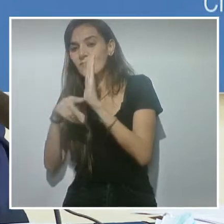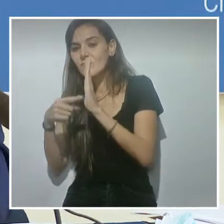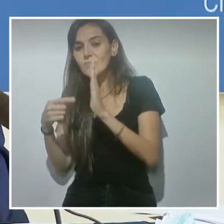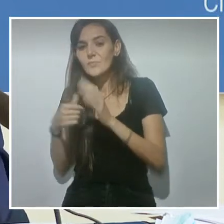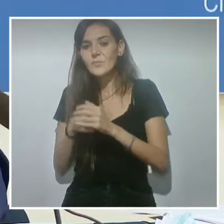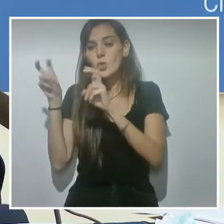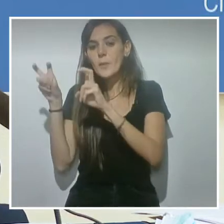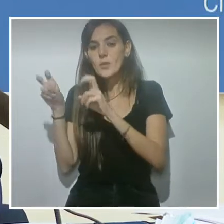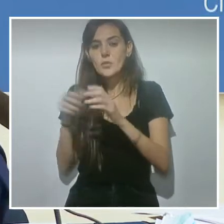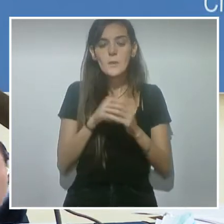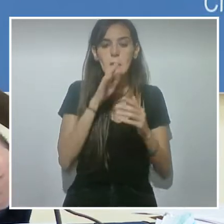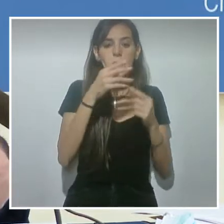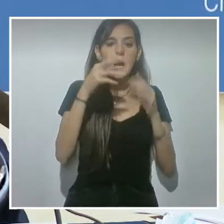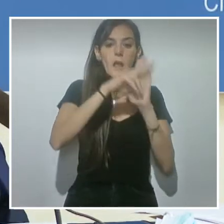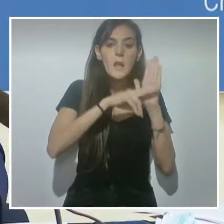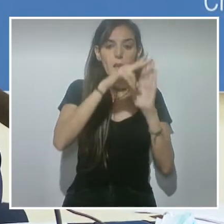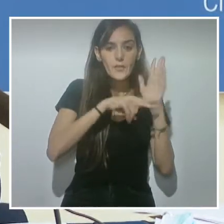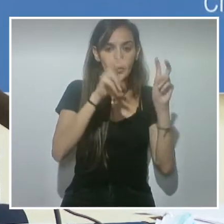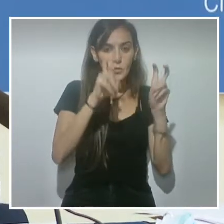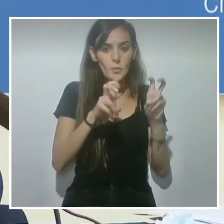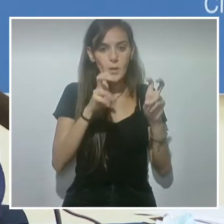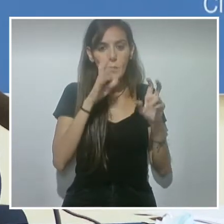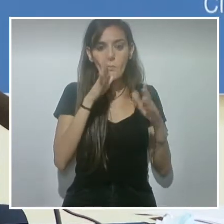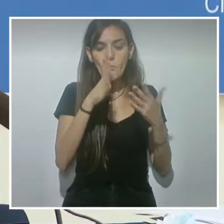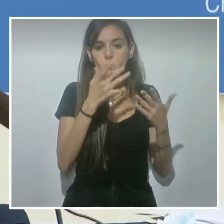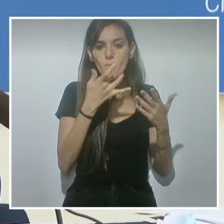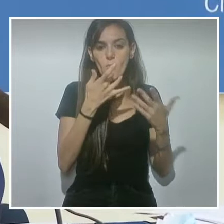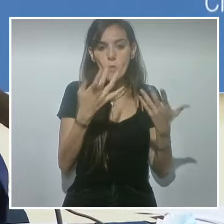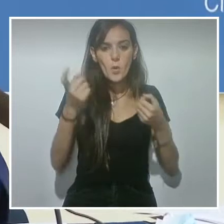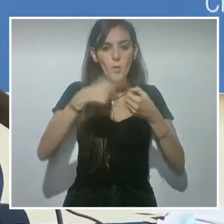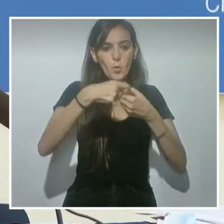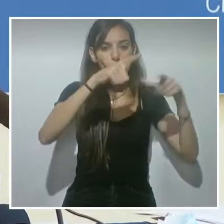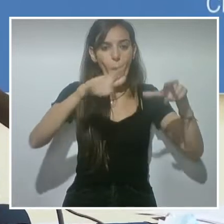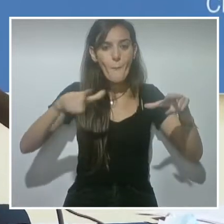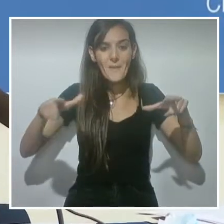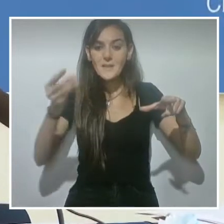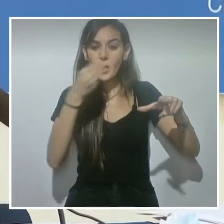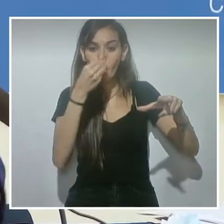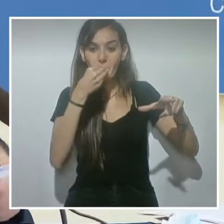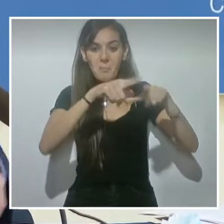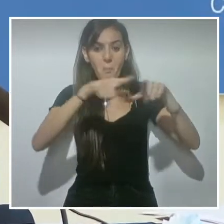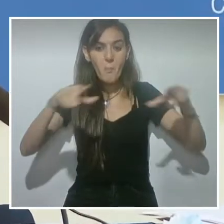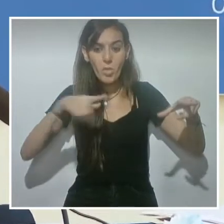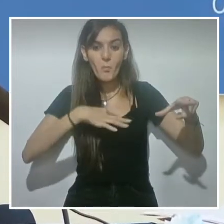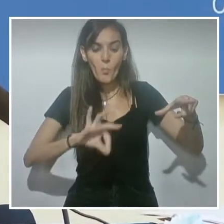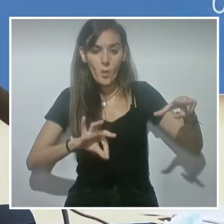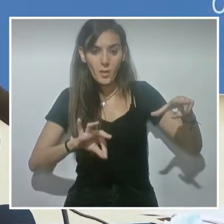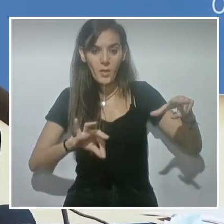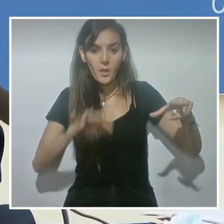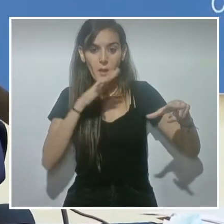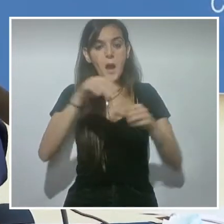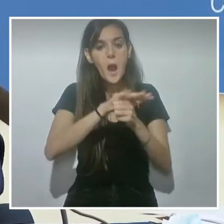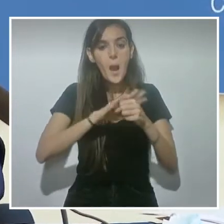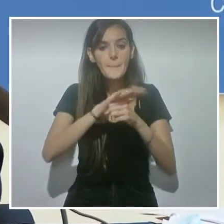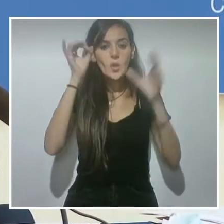Hay diferentes medidas, desde ampliación del número de comensales mesas. En el ámbito del